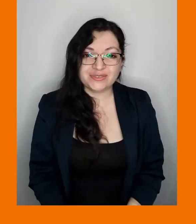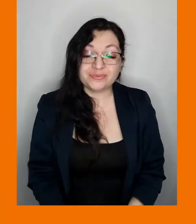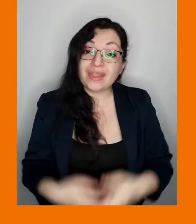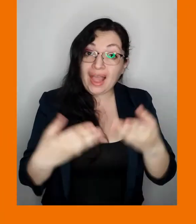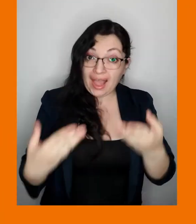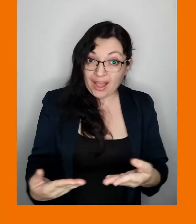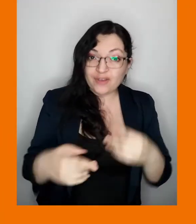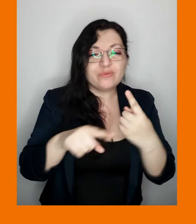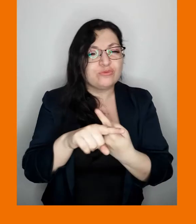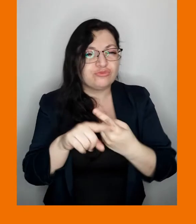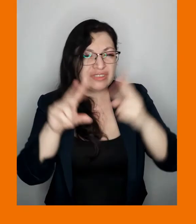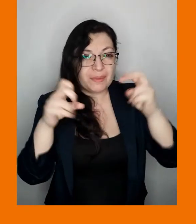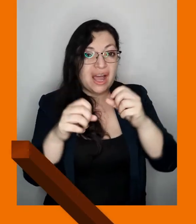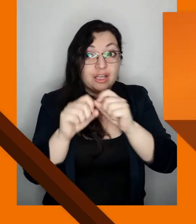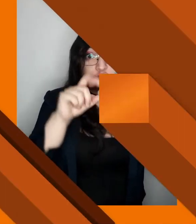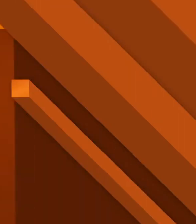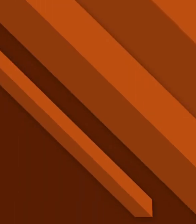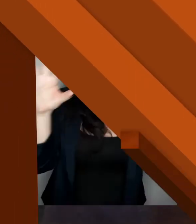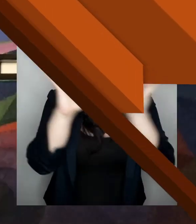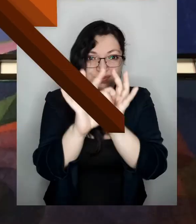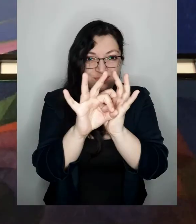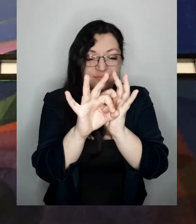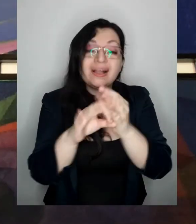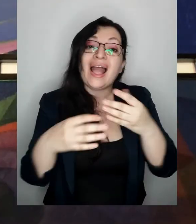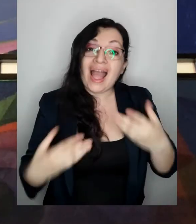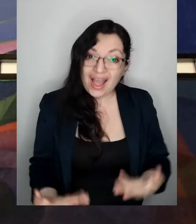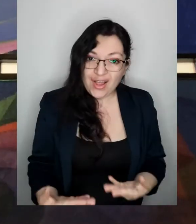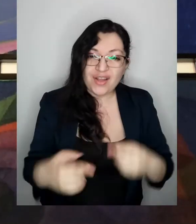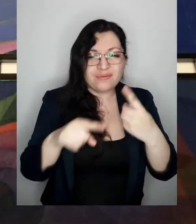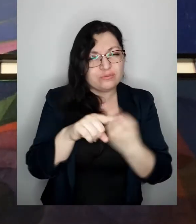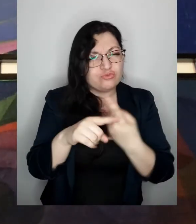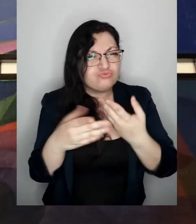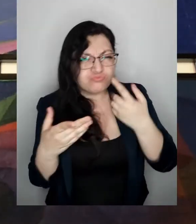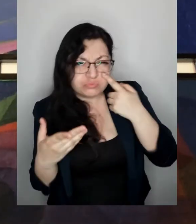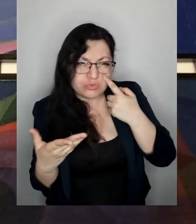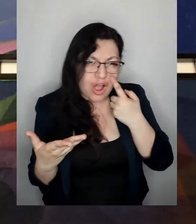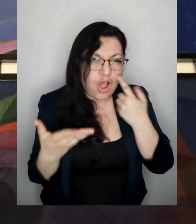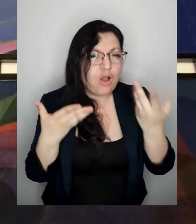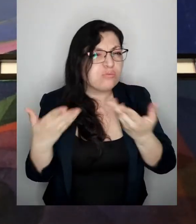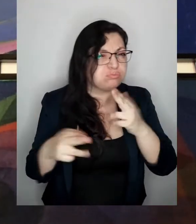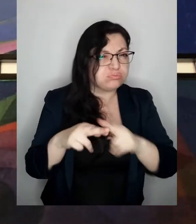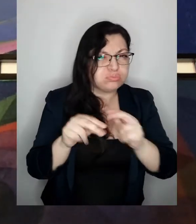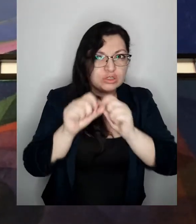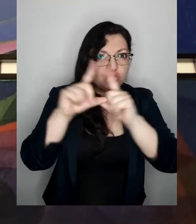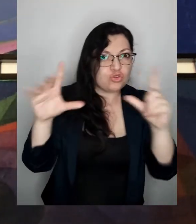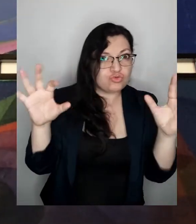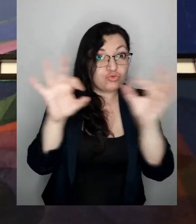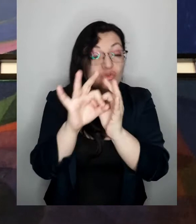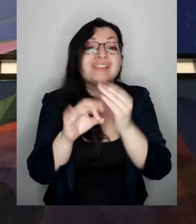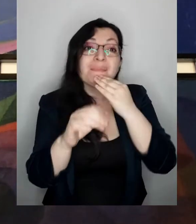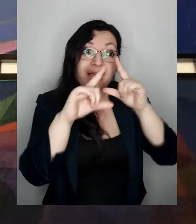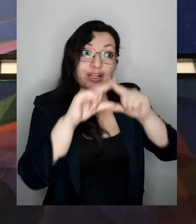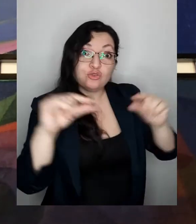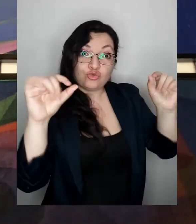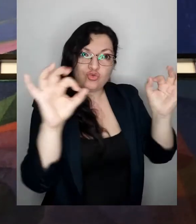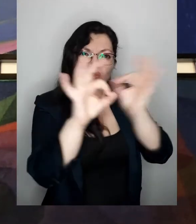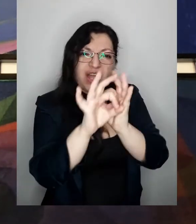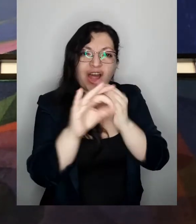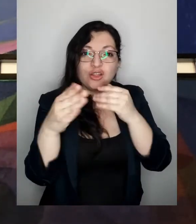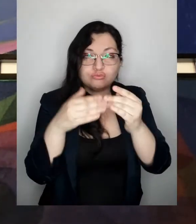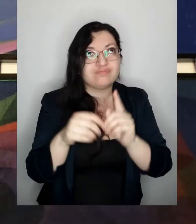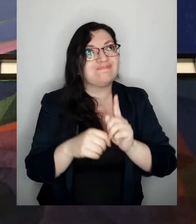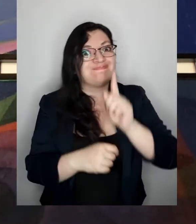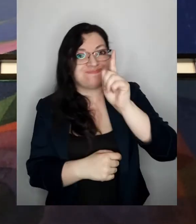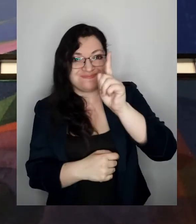ahora veremos eclipse solar ahora vamos a ver cómo se producen los eclipses solares y lunares en el cielo